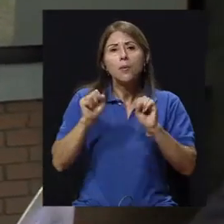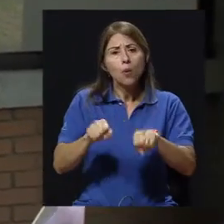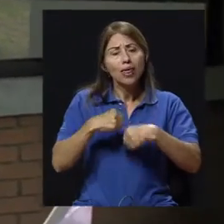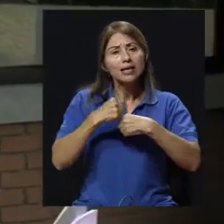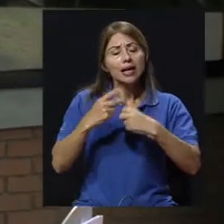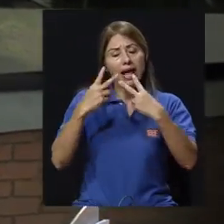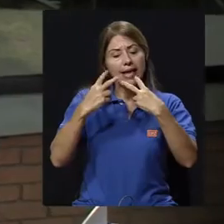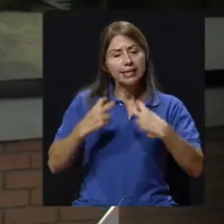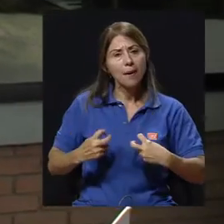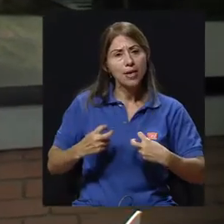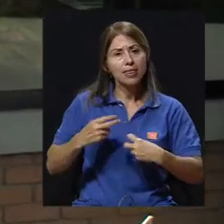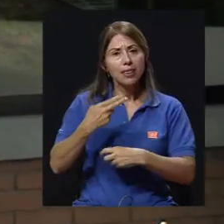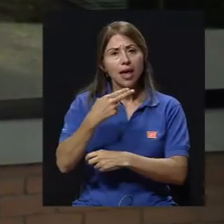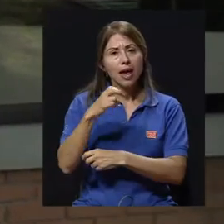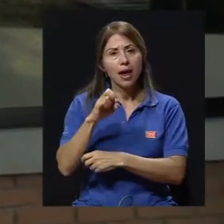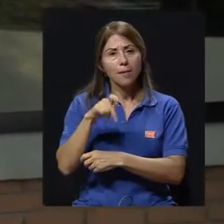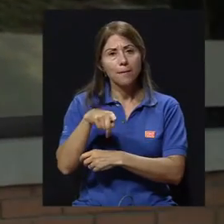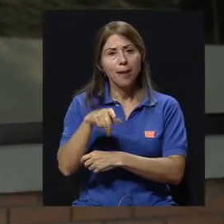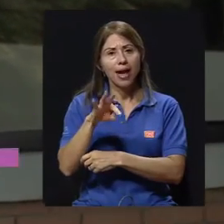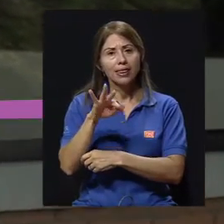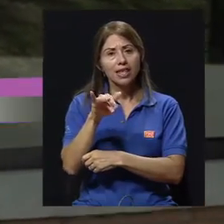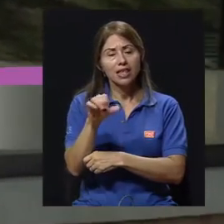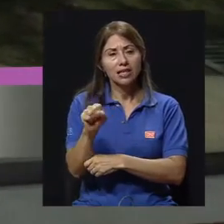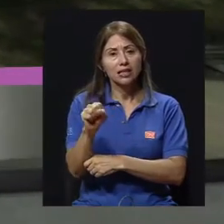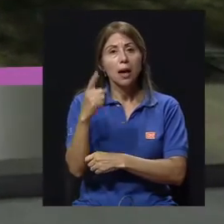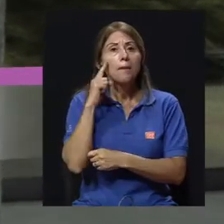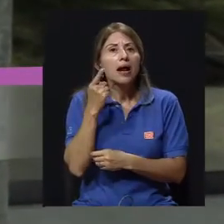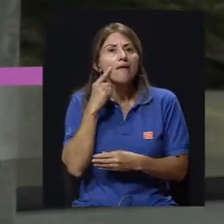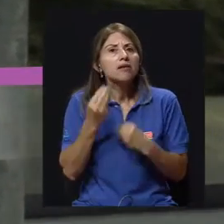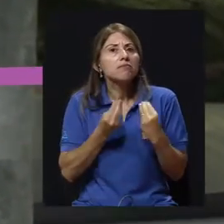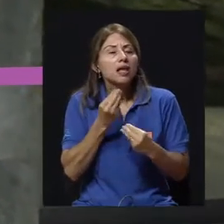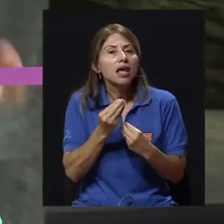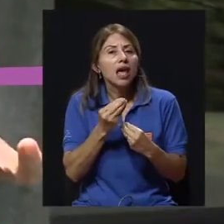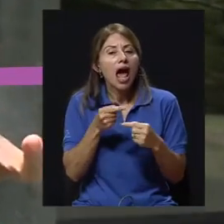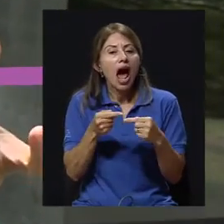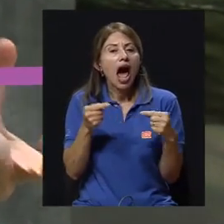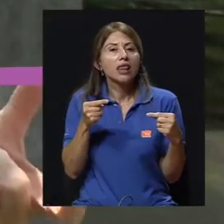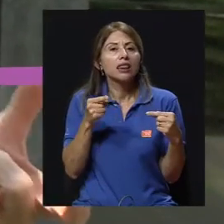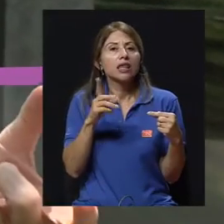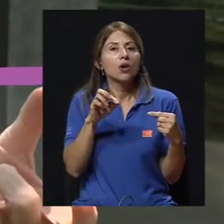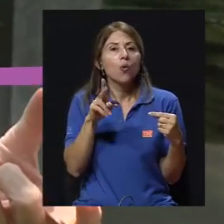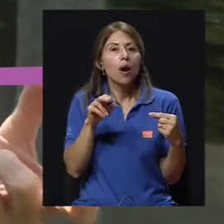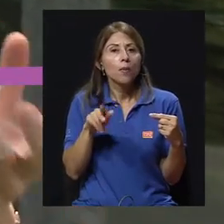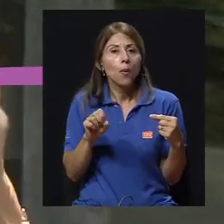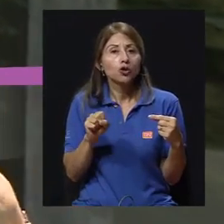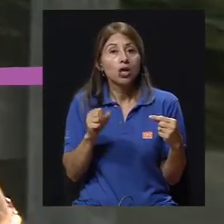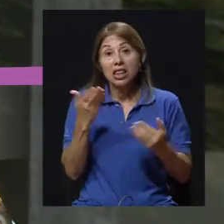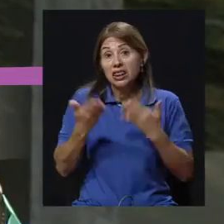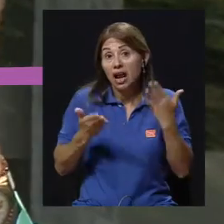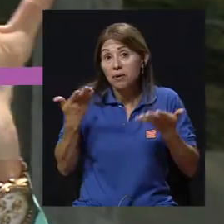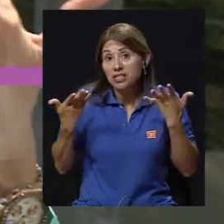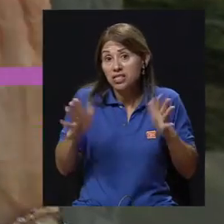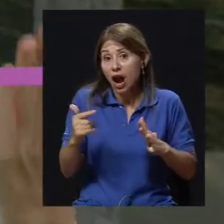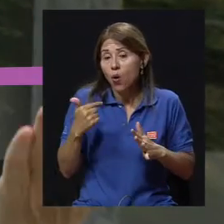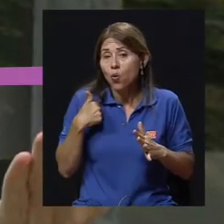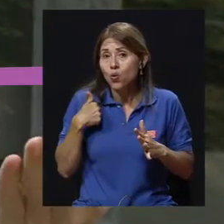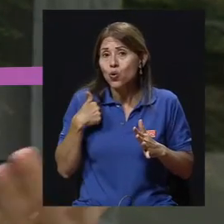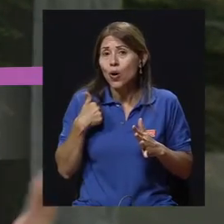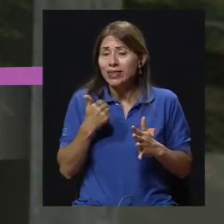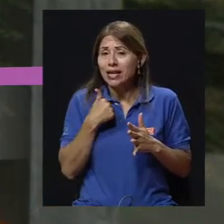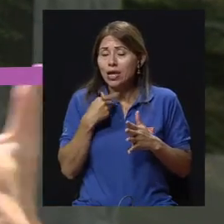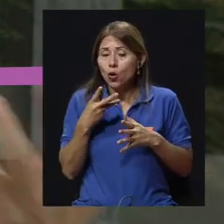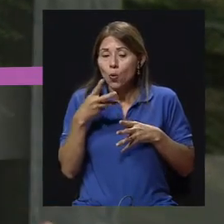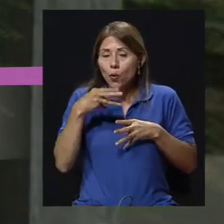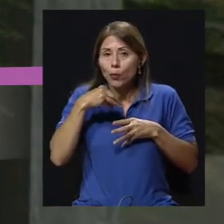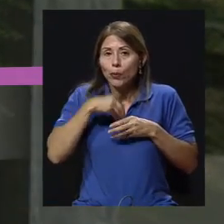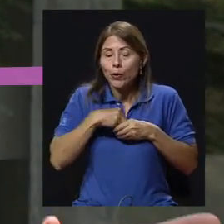hepatitis para ver el número de anticuerpos, porque tal vez uno ya haya estado expuesto al virus de la hepatitis y tenga algún grado de